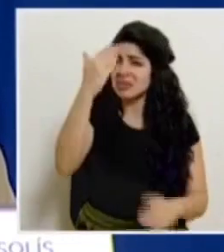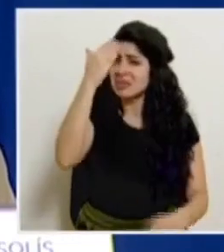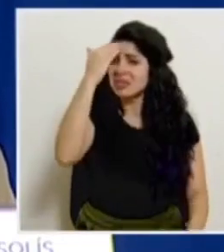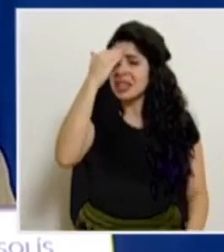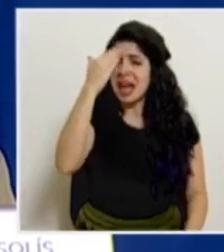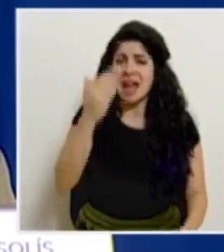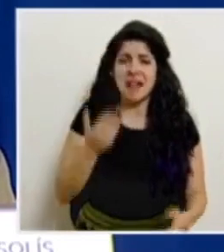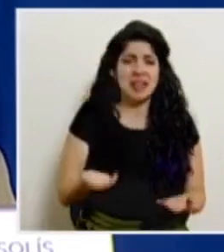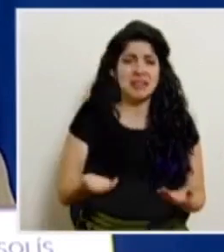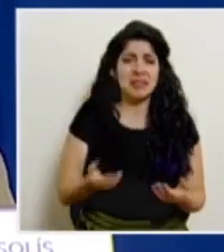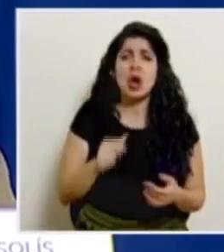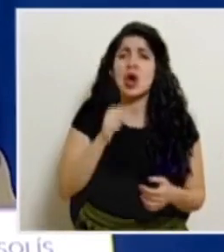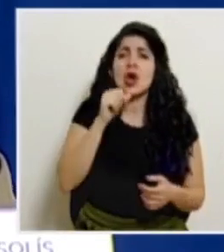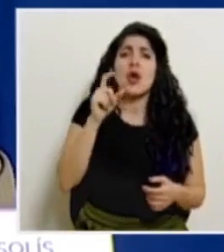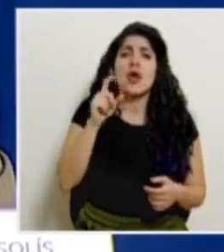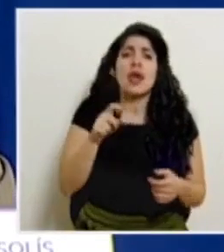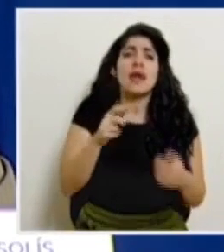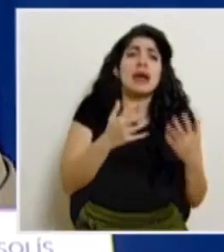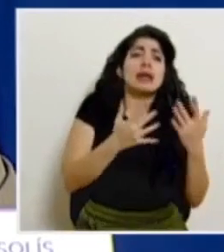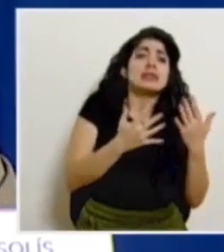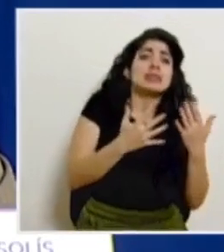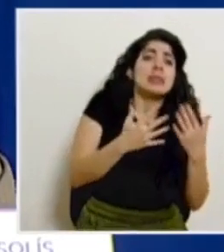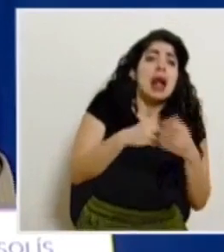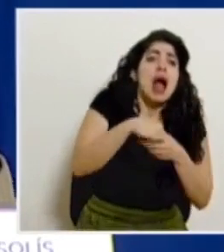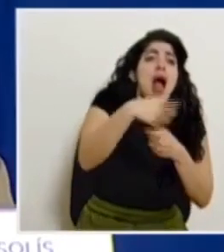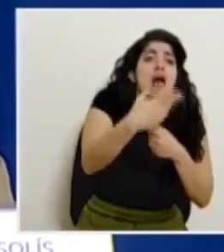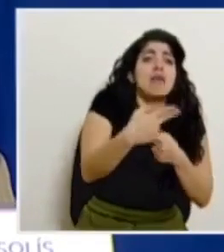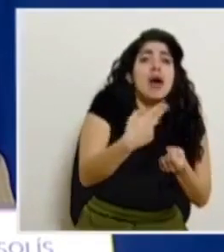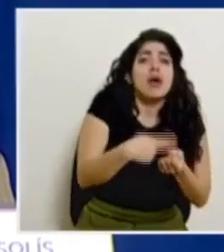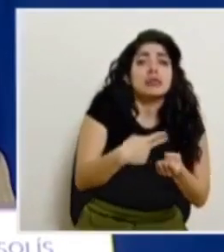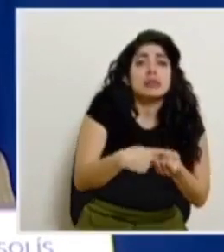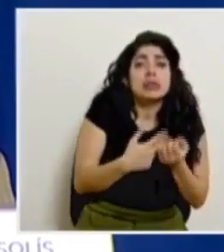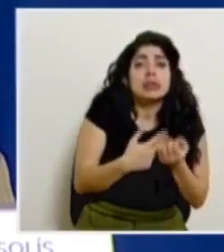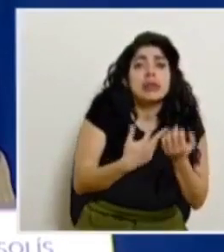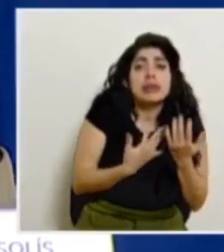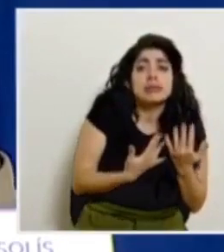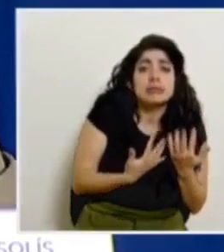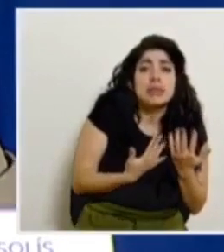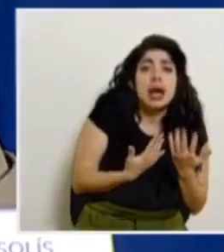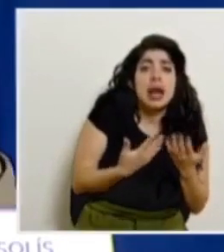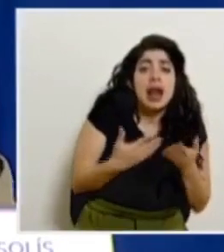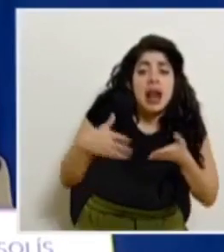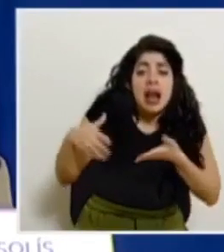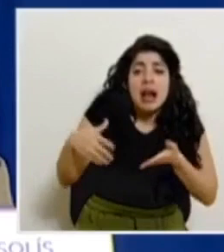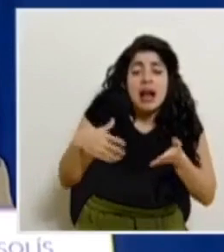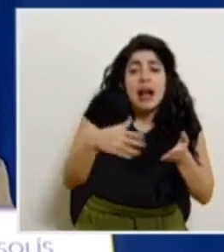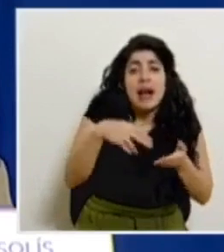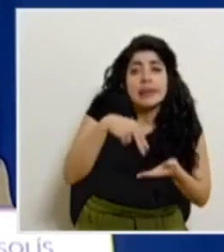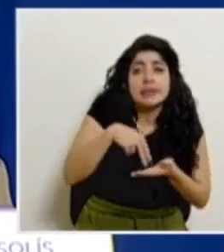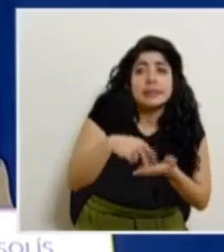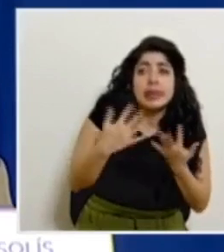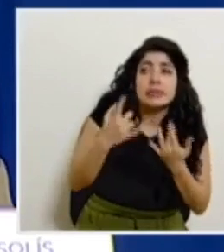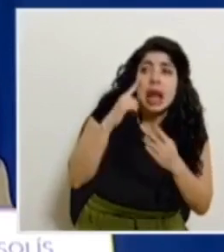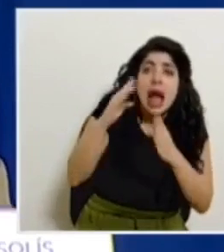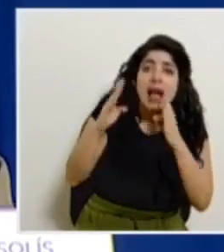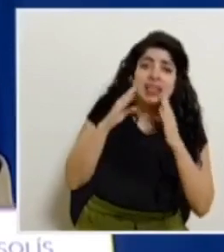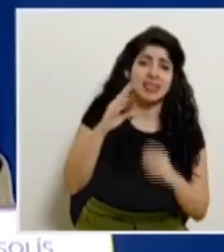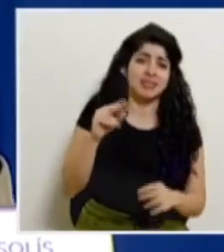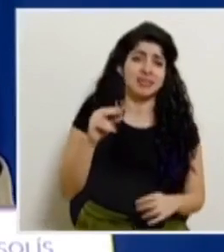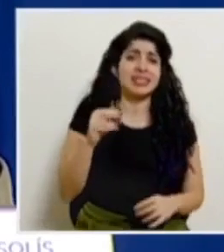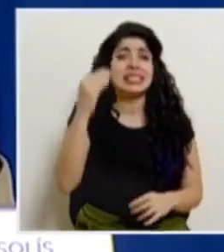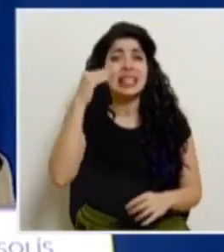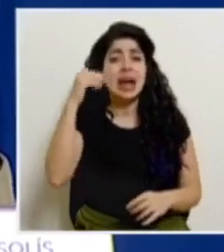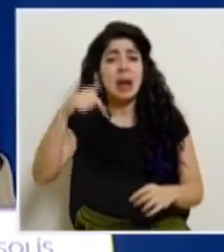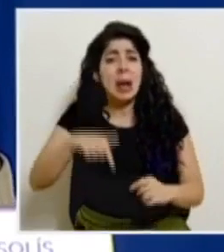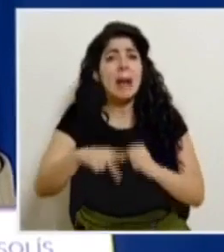no tenemos que esperar en las afueras de un hospital en la acera para ser atendido todos sabemos que en